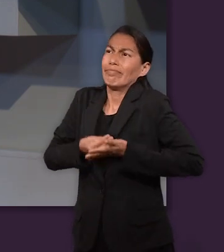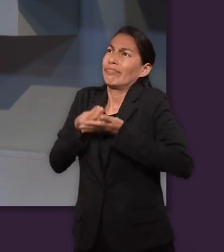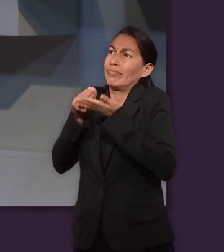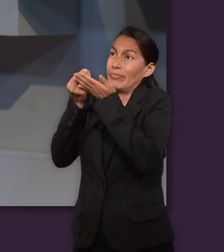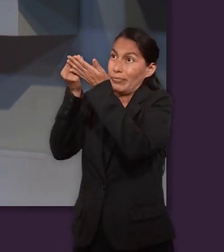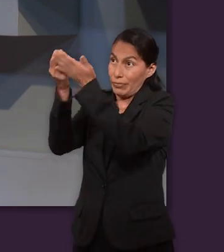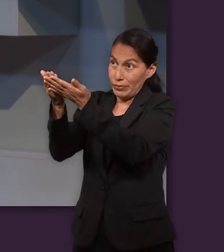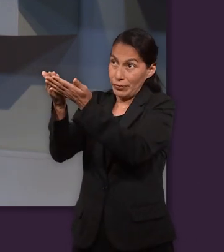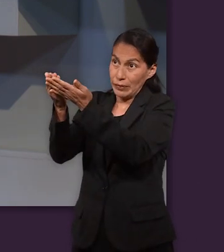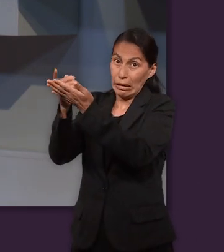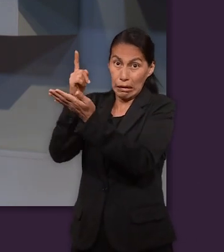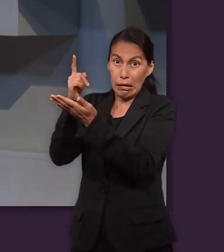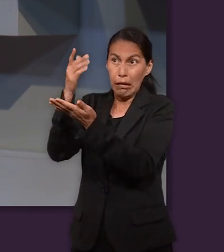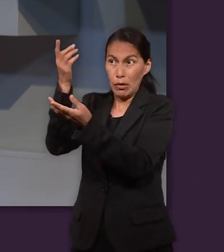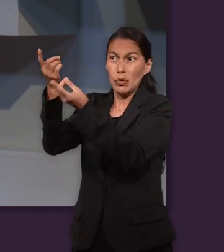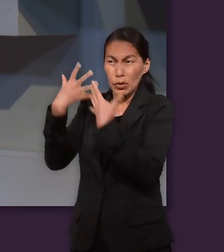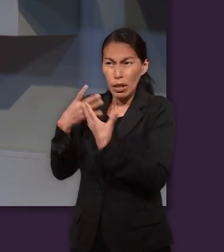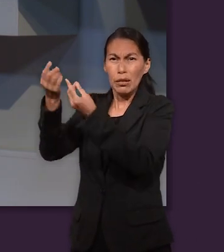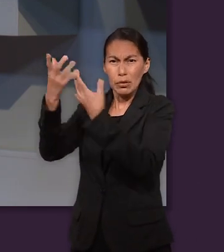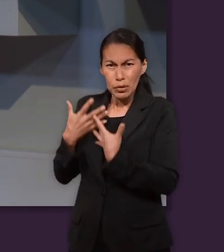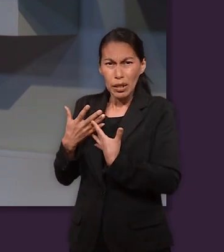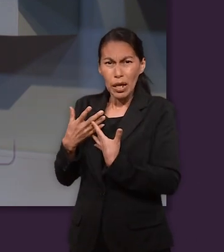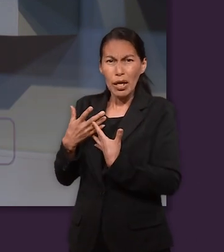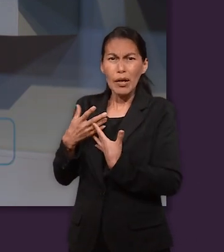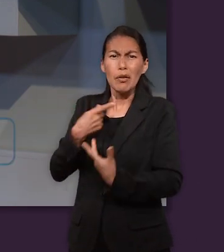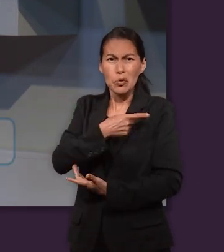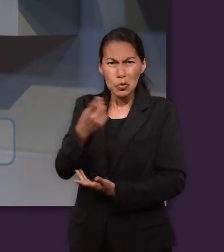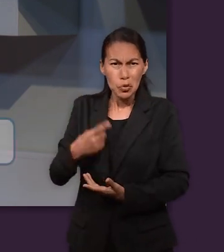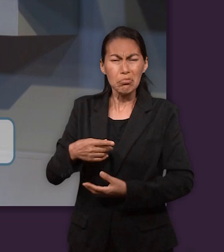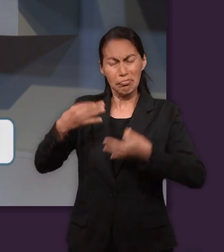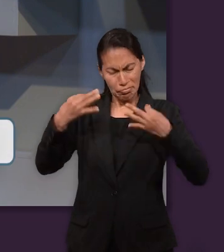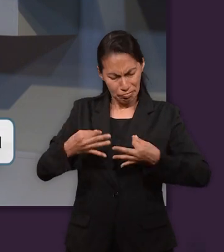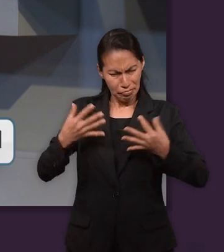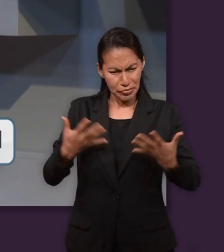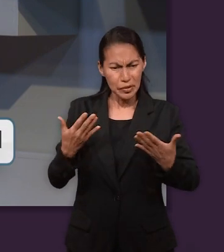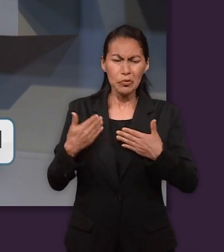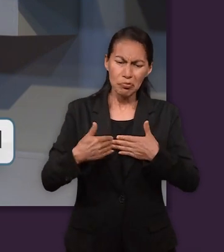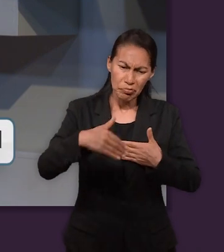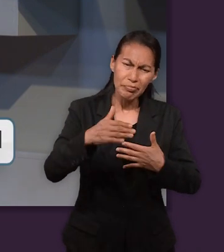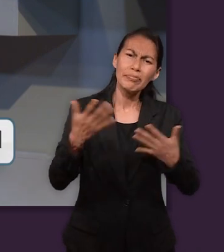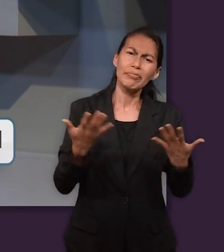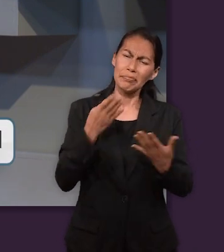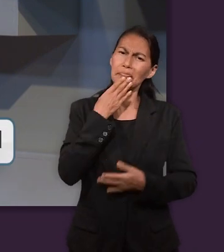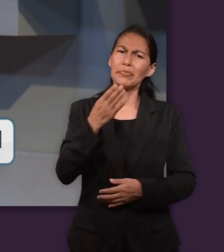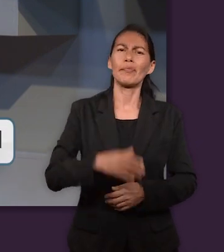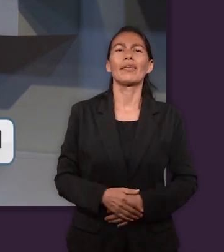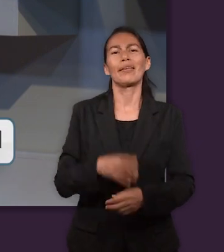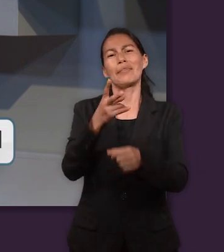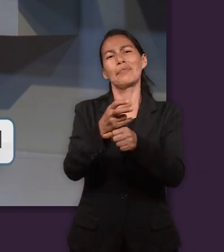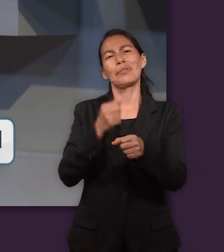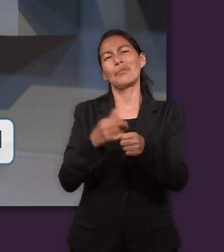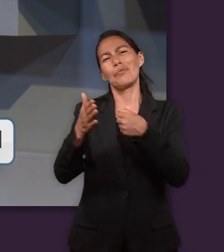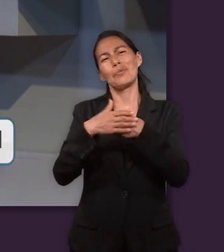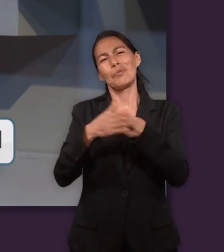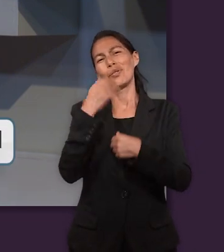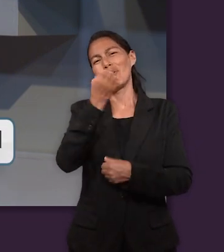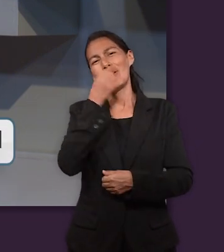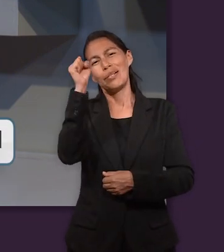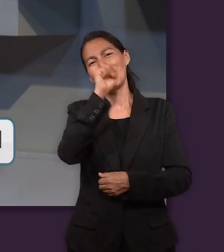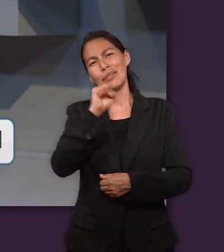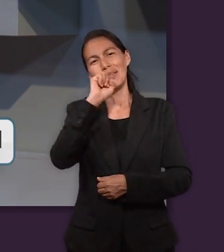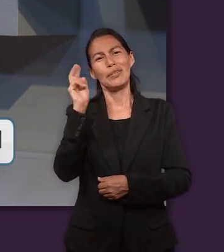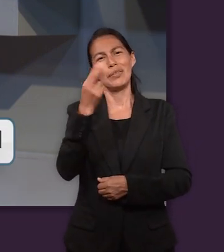Si nosotros estamos conscientes de que Dios es el que nos da, nos provee todo, nos va a ir bien. Así que los invito a que nos sigan